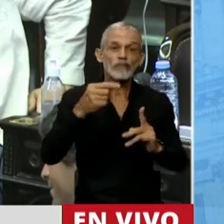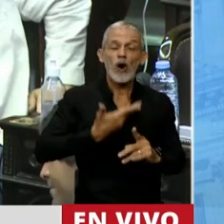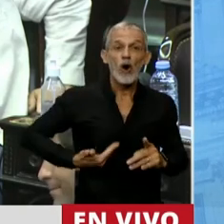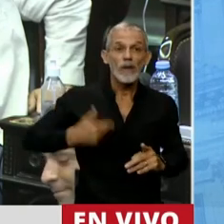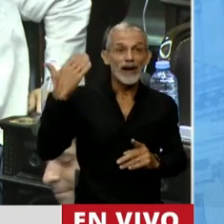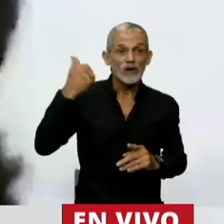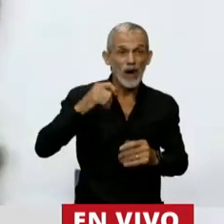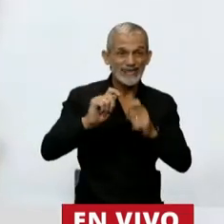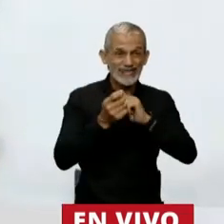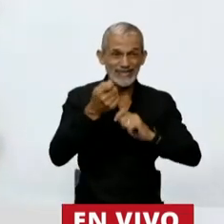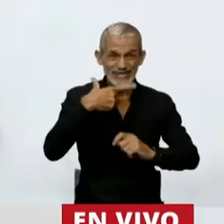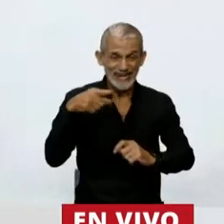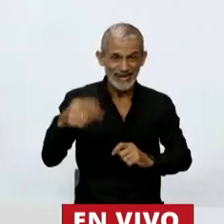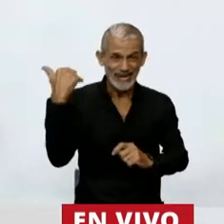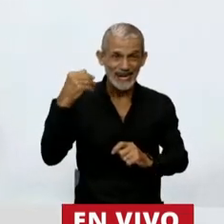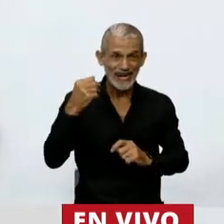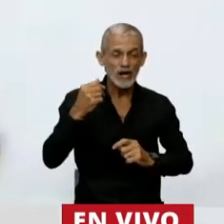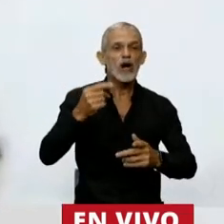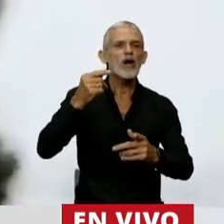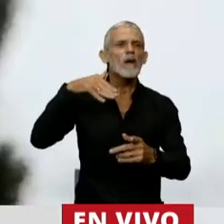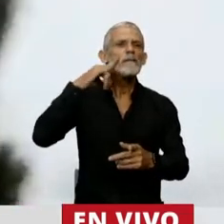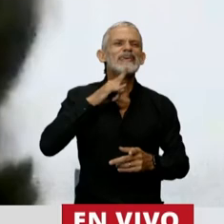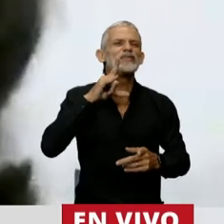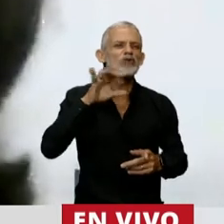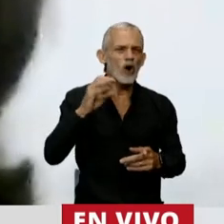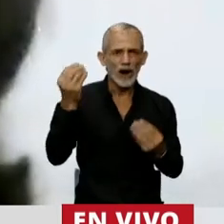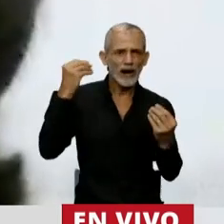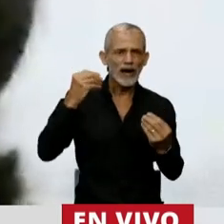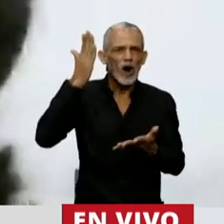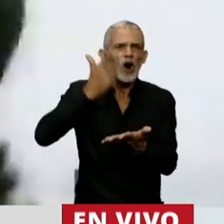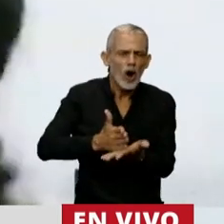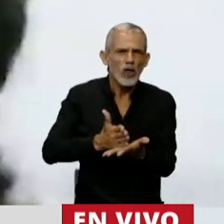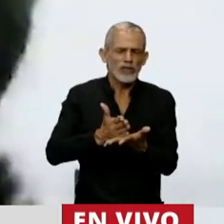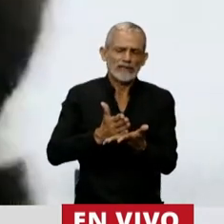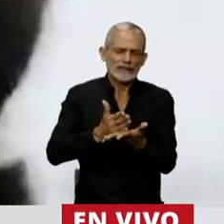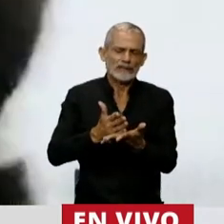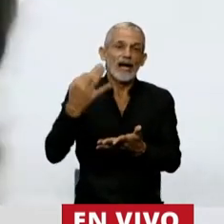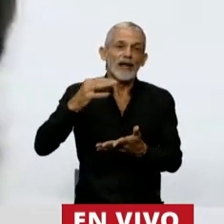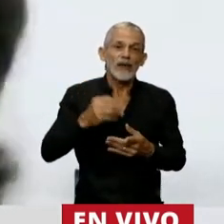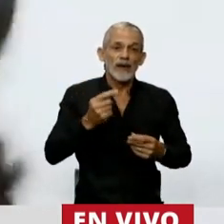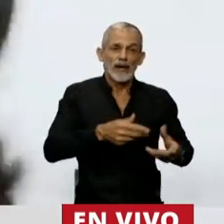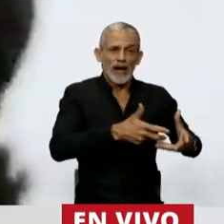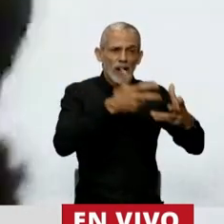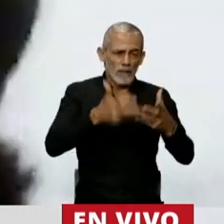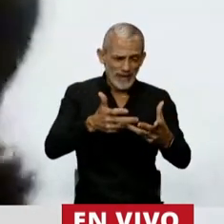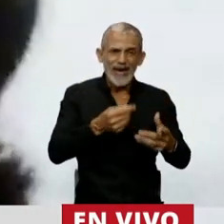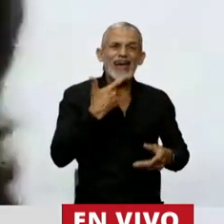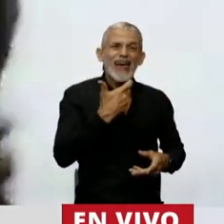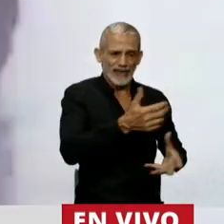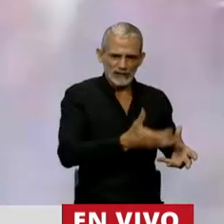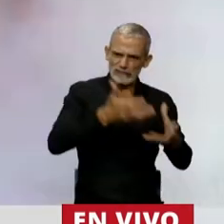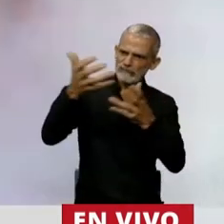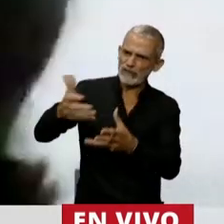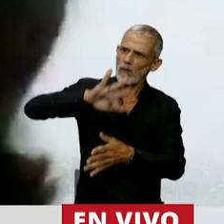gobierno de Cambiemos fue la alegoría del mito de Sissipo, que nos condenó a llevar una y otra vez una piedra inútil sobre una montaña